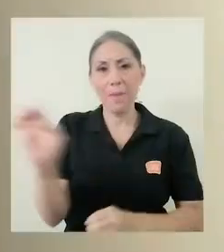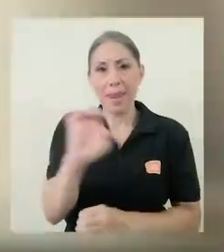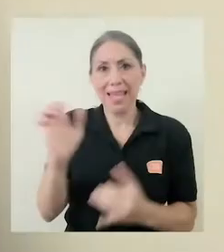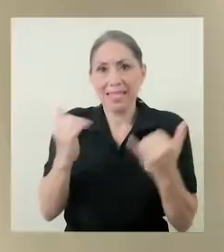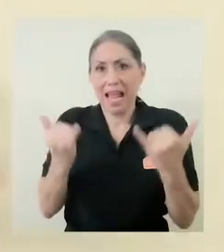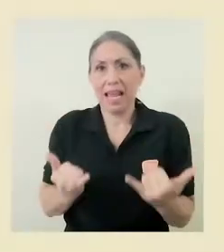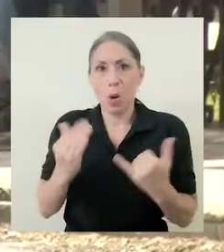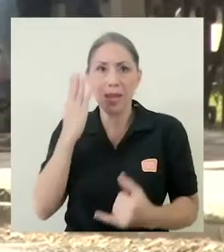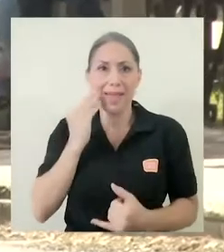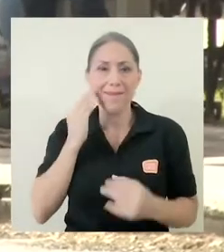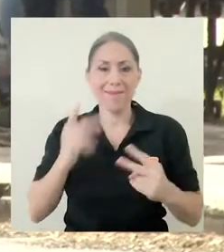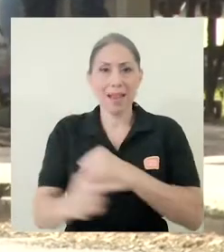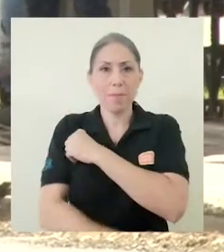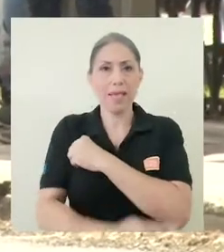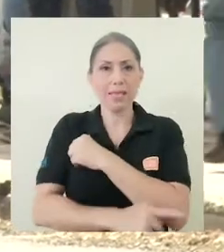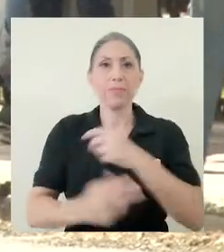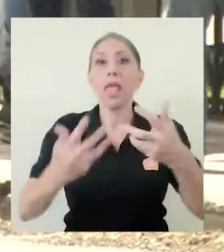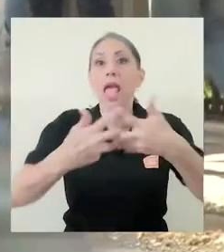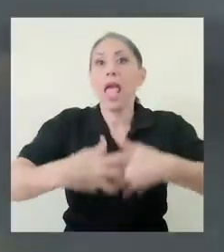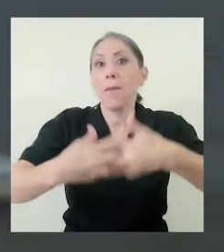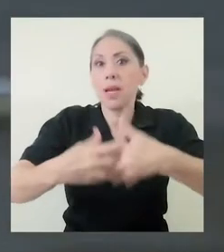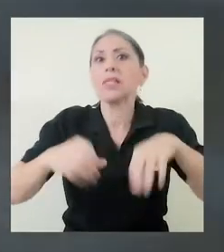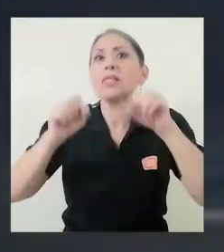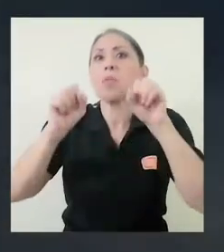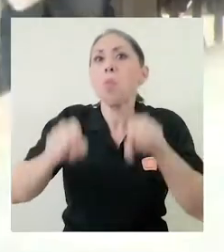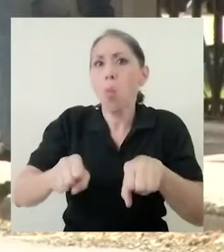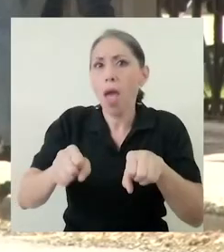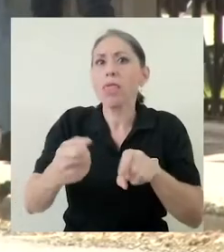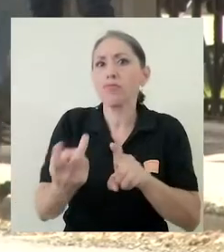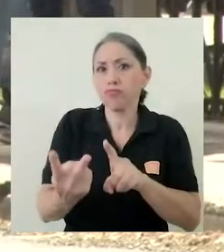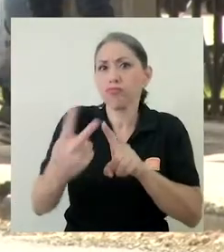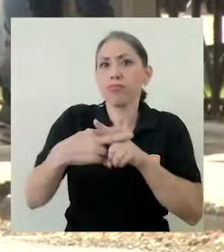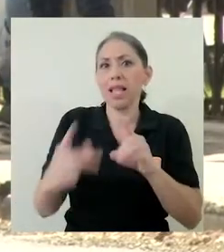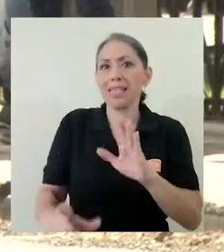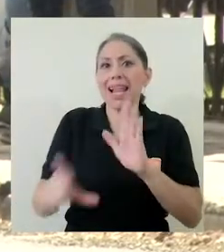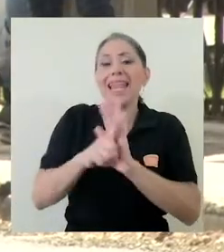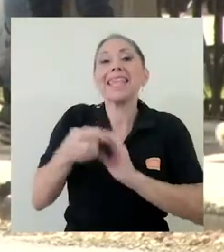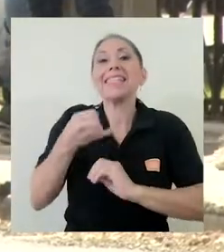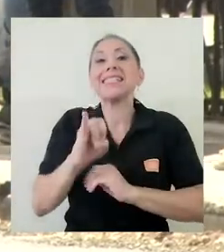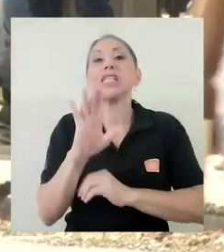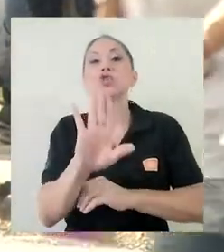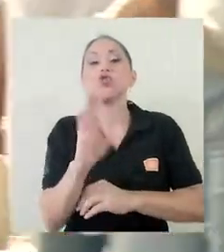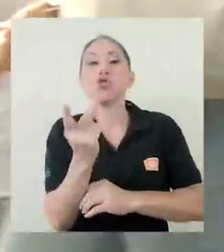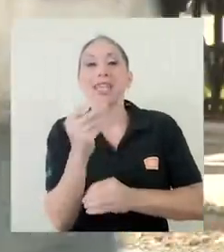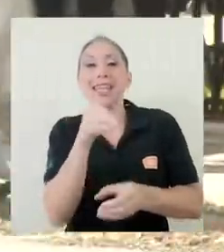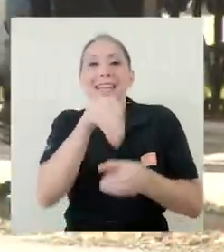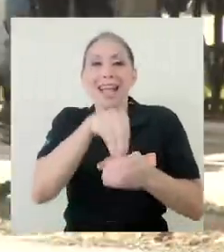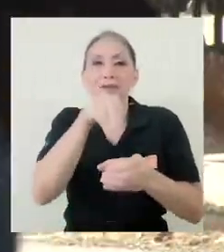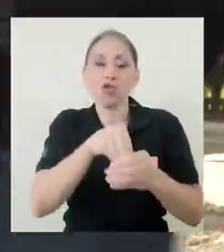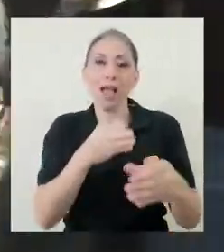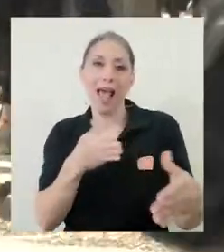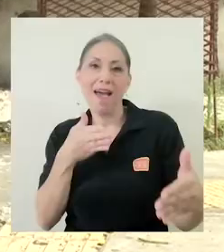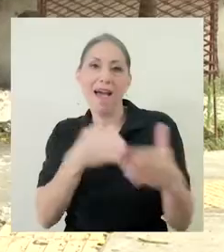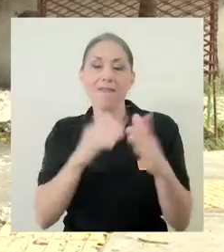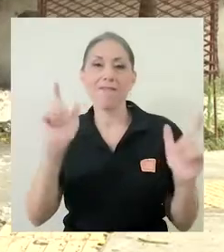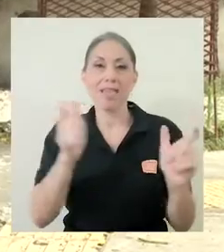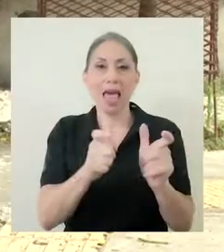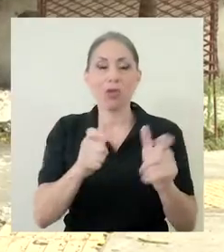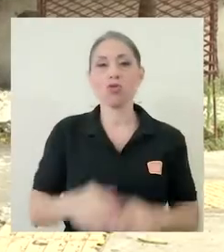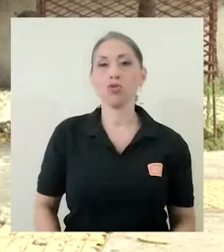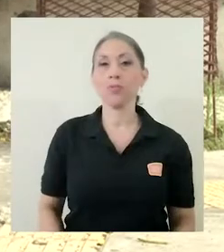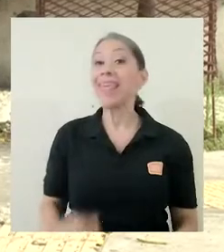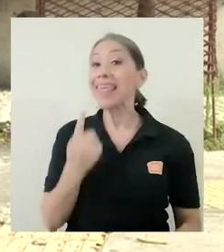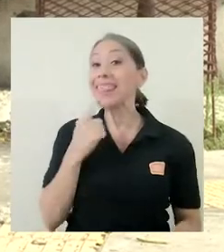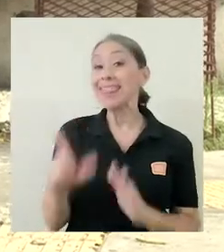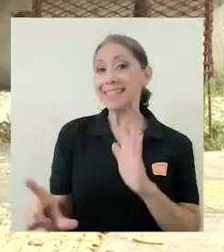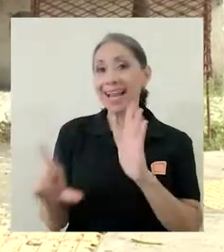Las empresas pueden acogerse a esta ley si se han visto afectadas en sus ingresos. Lo que dice es que si una